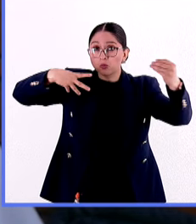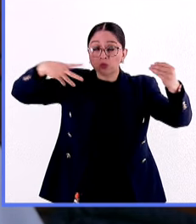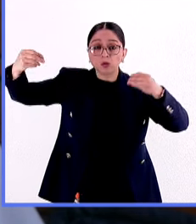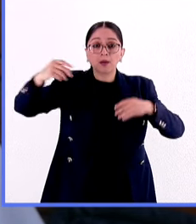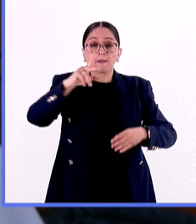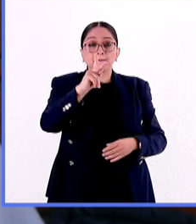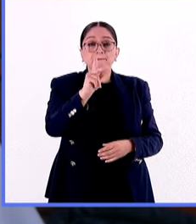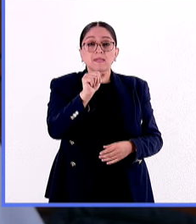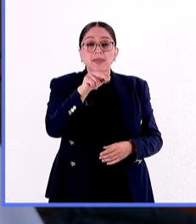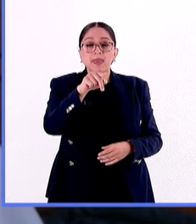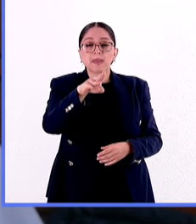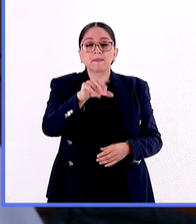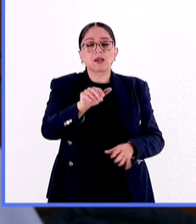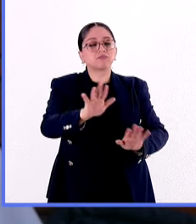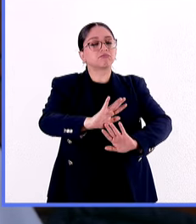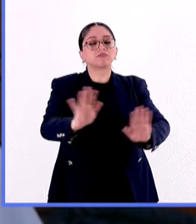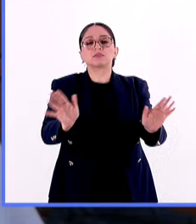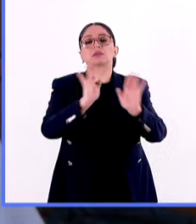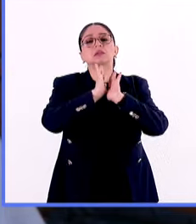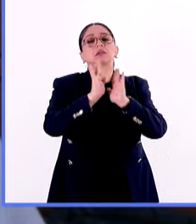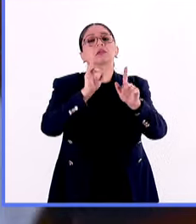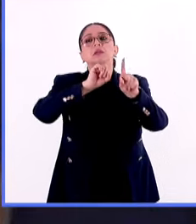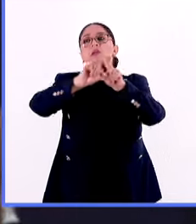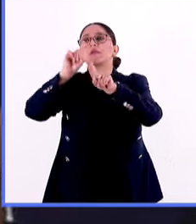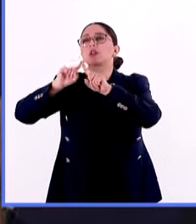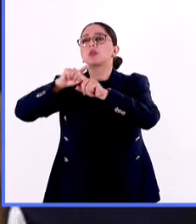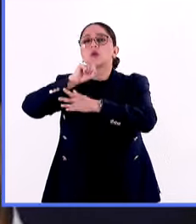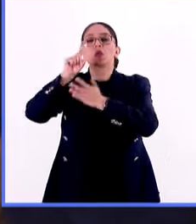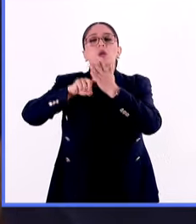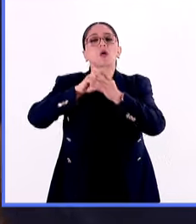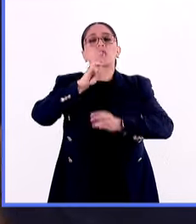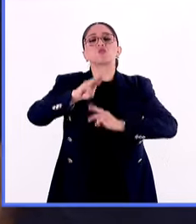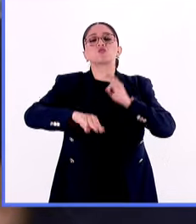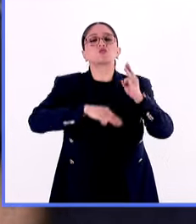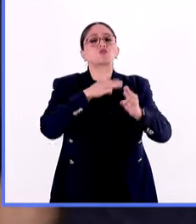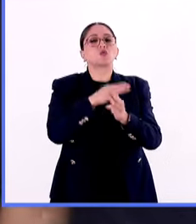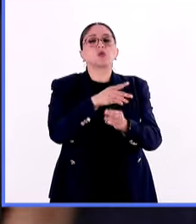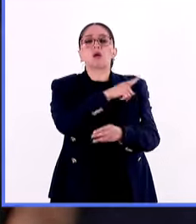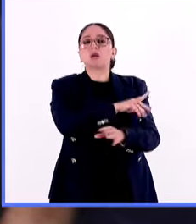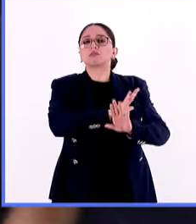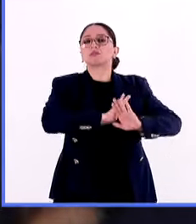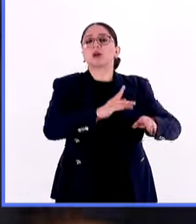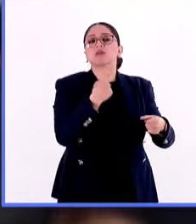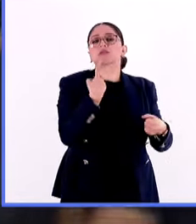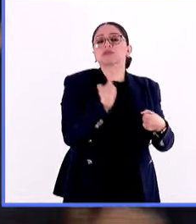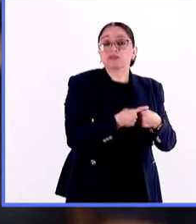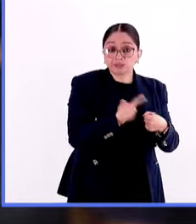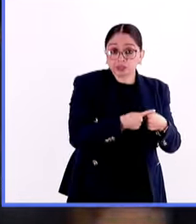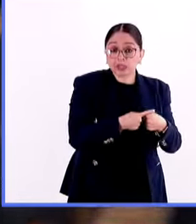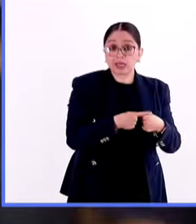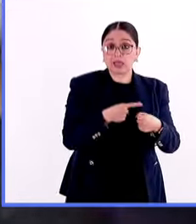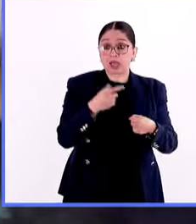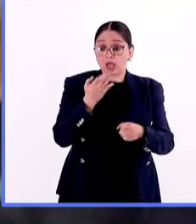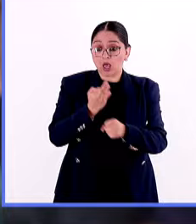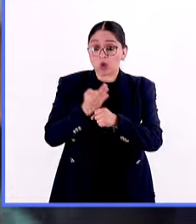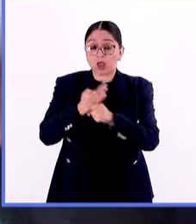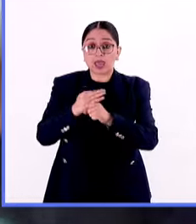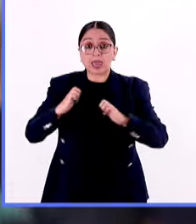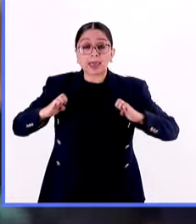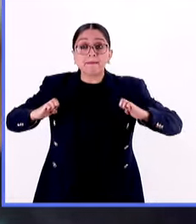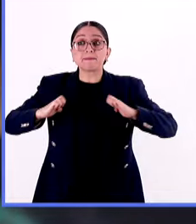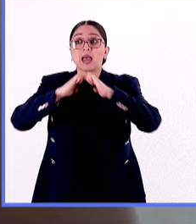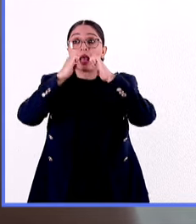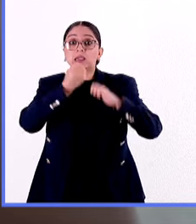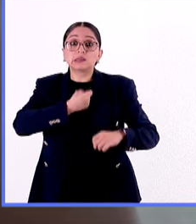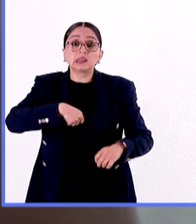residente en cualquier parte del mundo. Esto significa que ahora, aunque ya no hay una emergencia sanitaria, cualquier